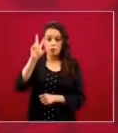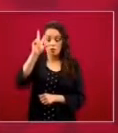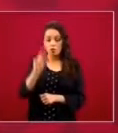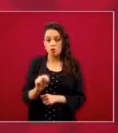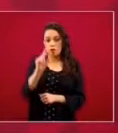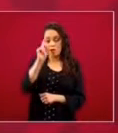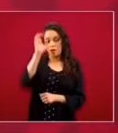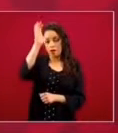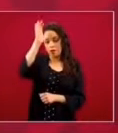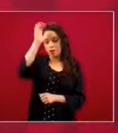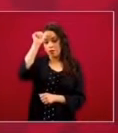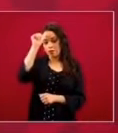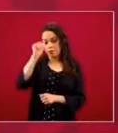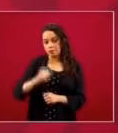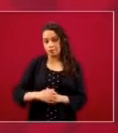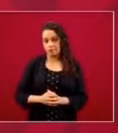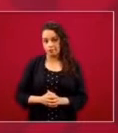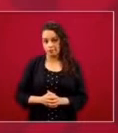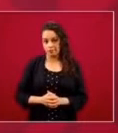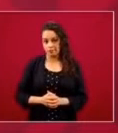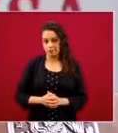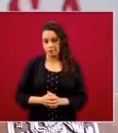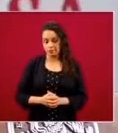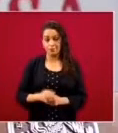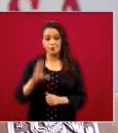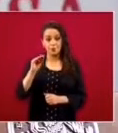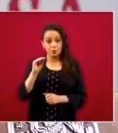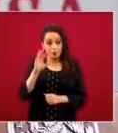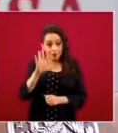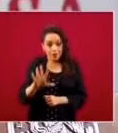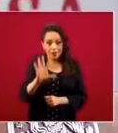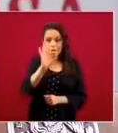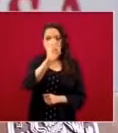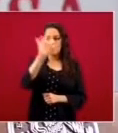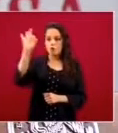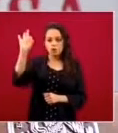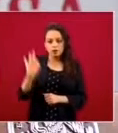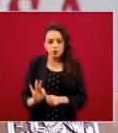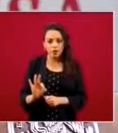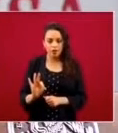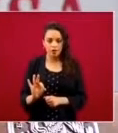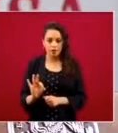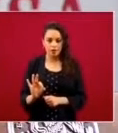% en contra de que